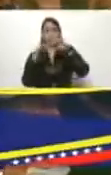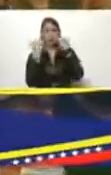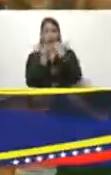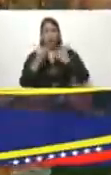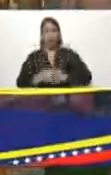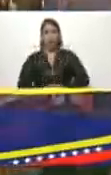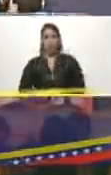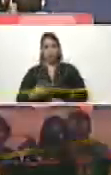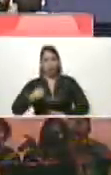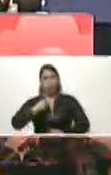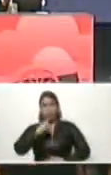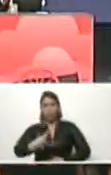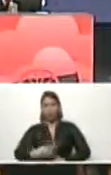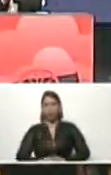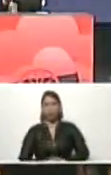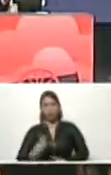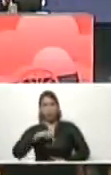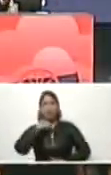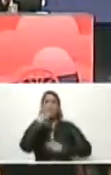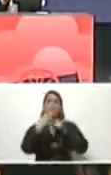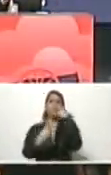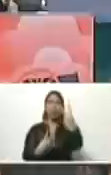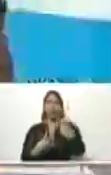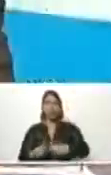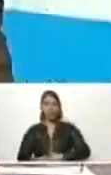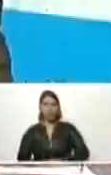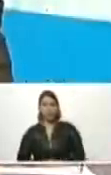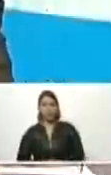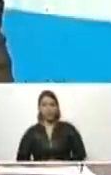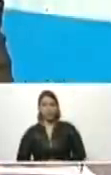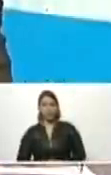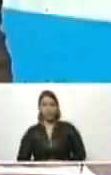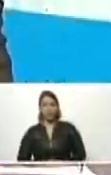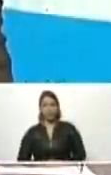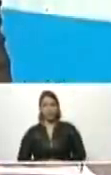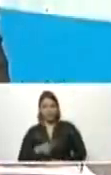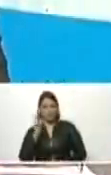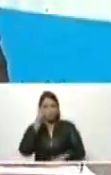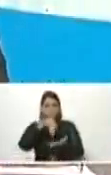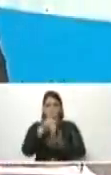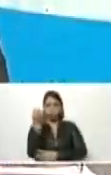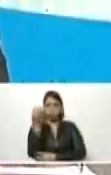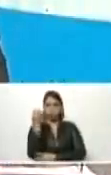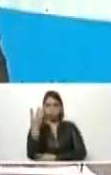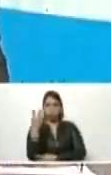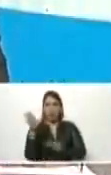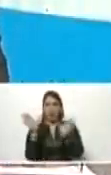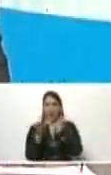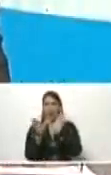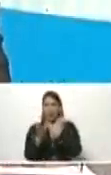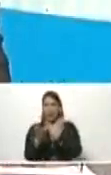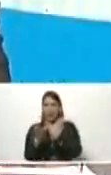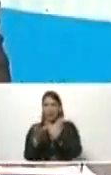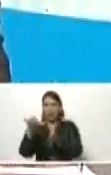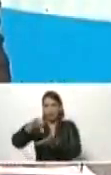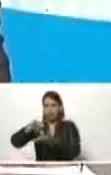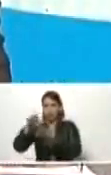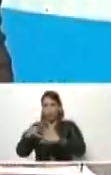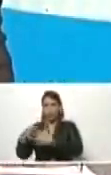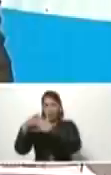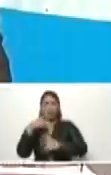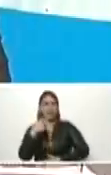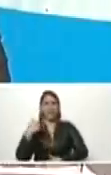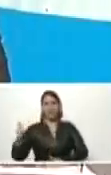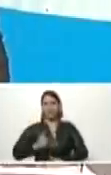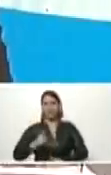Así lo digo. Nuestra voz estará presente en la cumbre de Los Ángeles. Diga lo que diga el